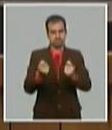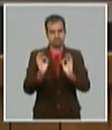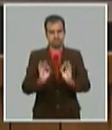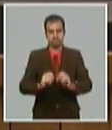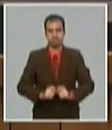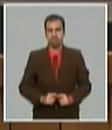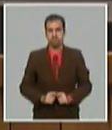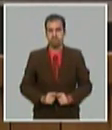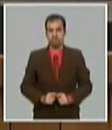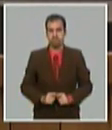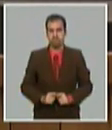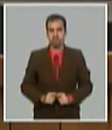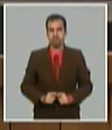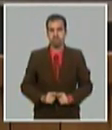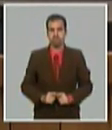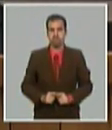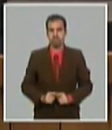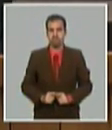priorizar?